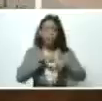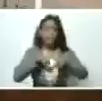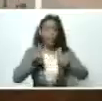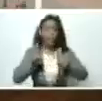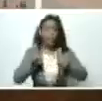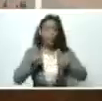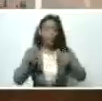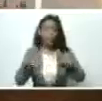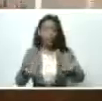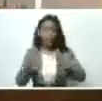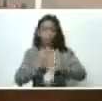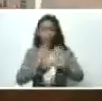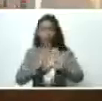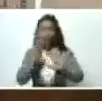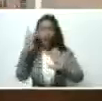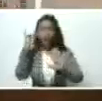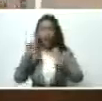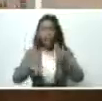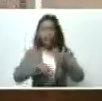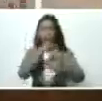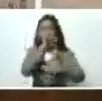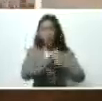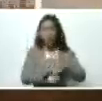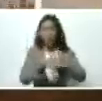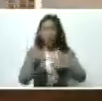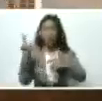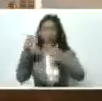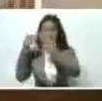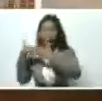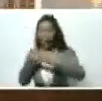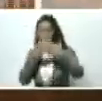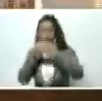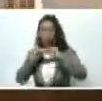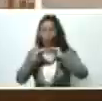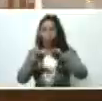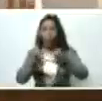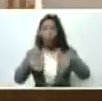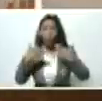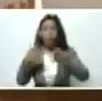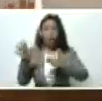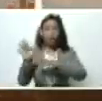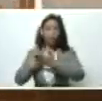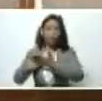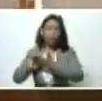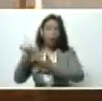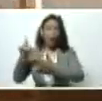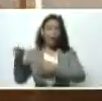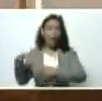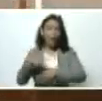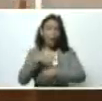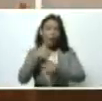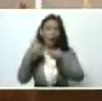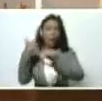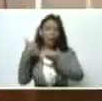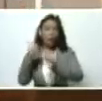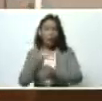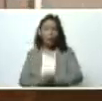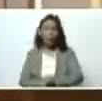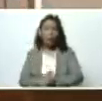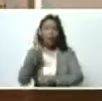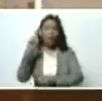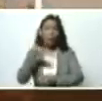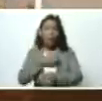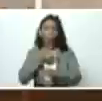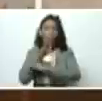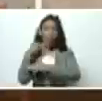que ya tenemos el proyecto con el estudio del suelo, de cuál es la solución en la quebrada Caravaggio, mi comandante, también estuvimos